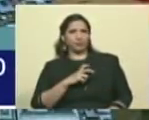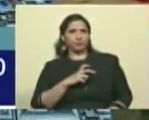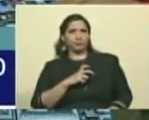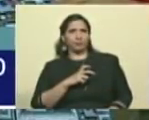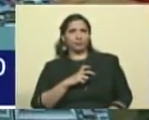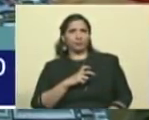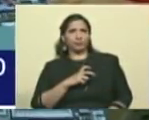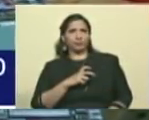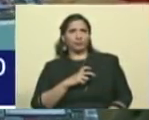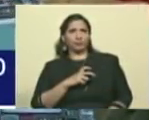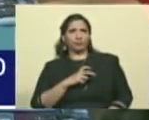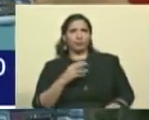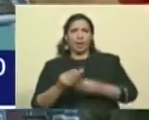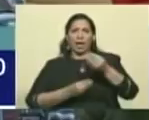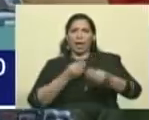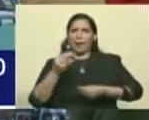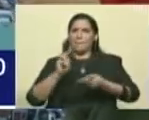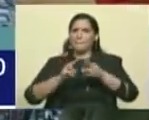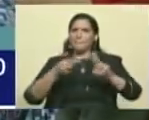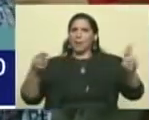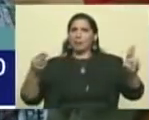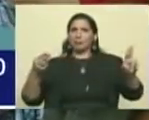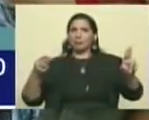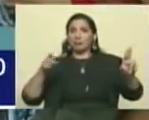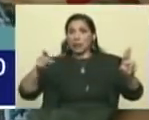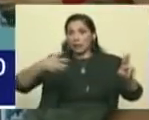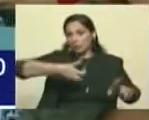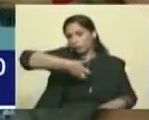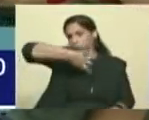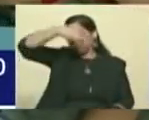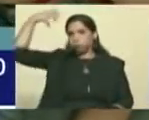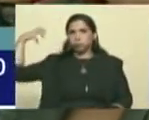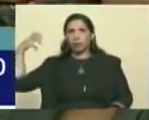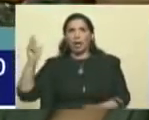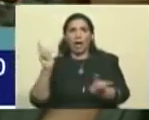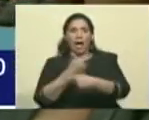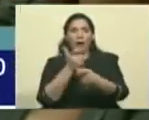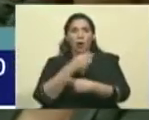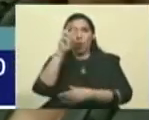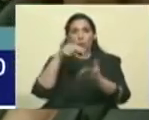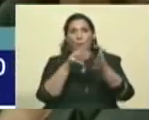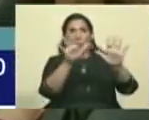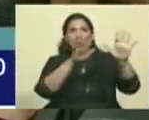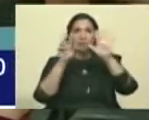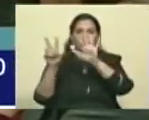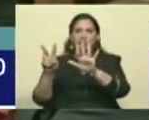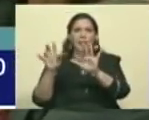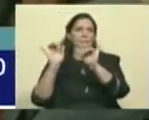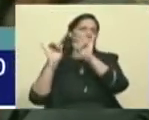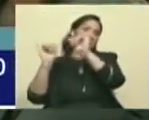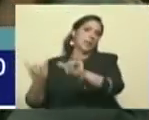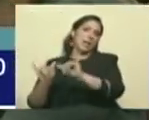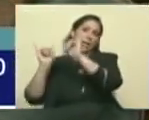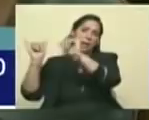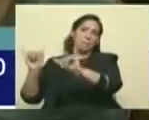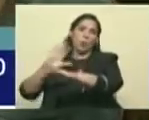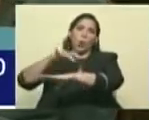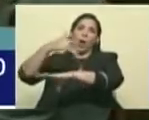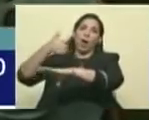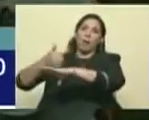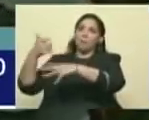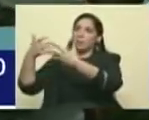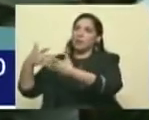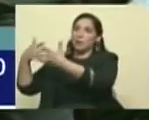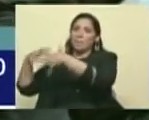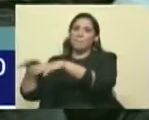Para garantizar la paz en la región. Y ahí se quitaron las caretas. Agosto del 2017, el mismo jefe del imperialismo dijo